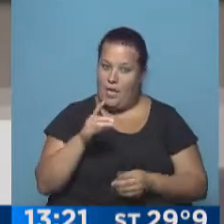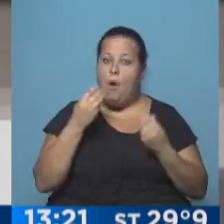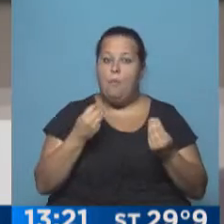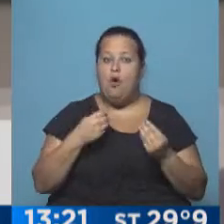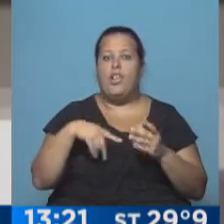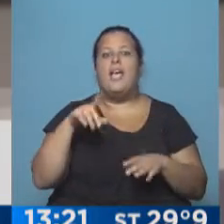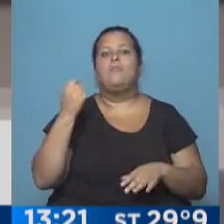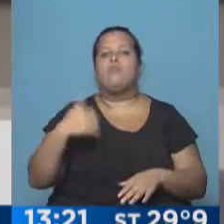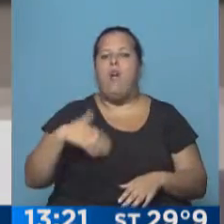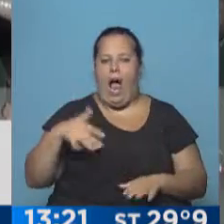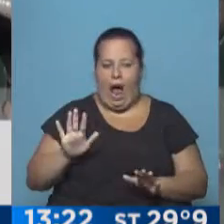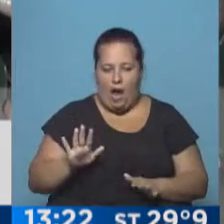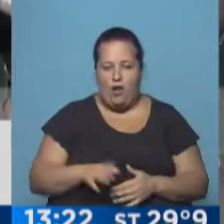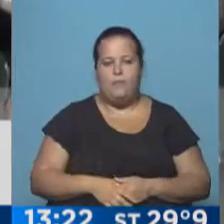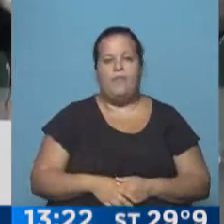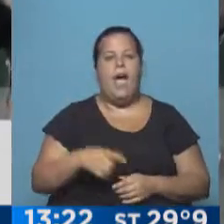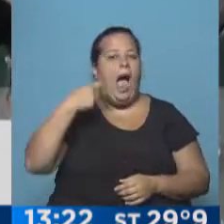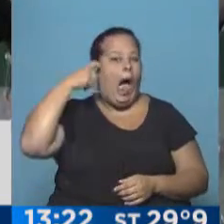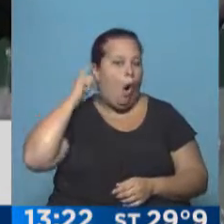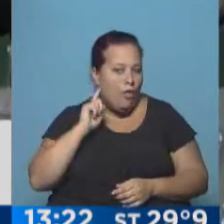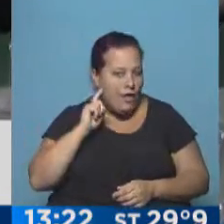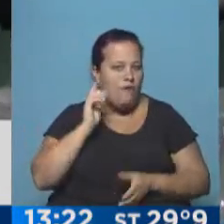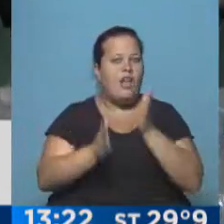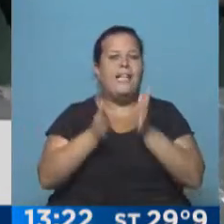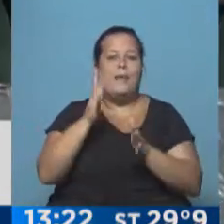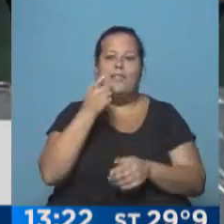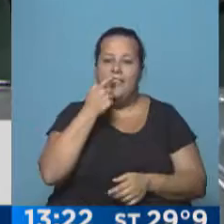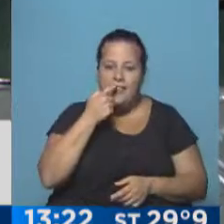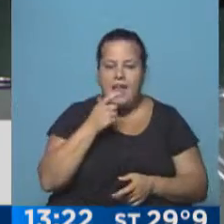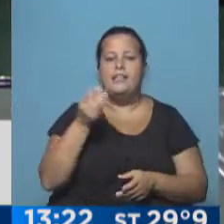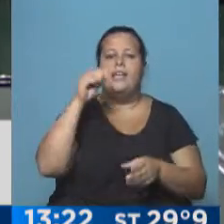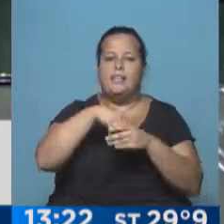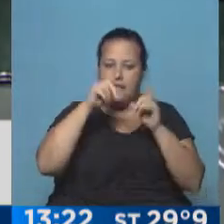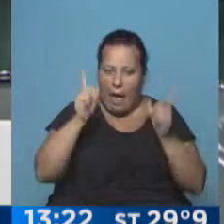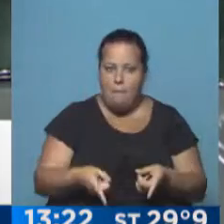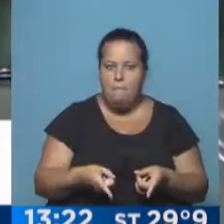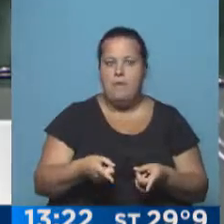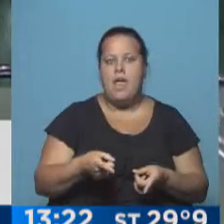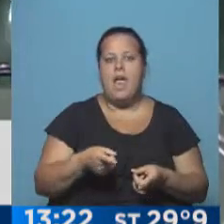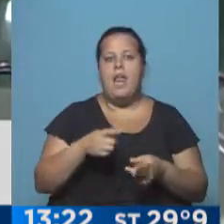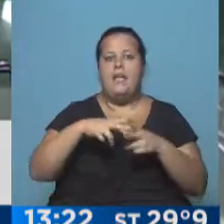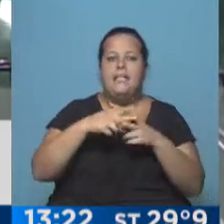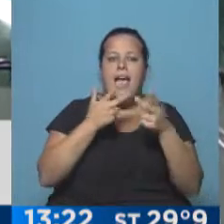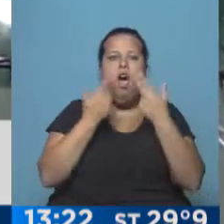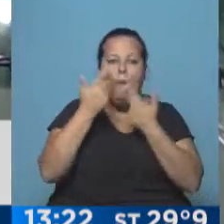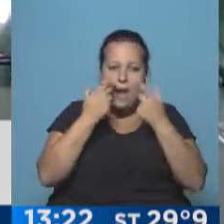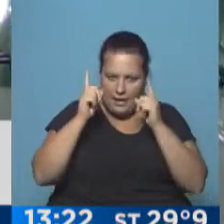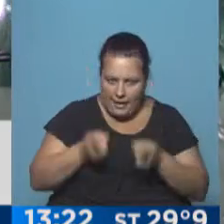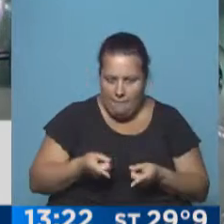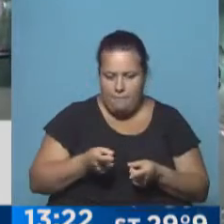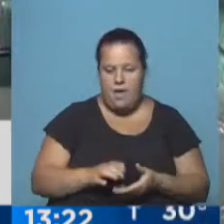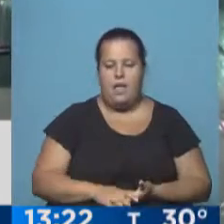suelen ser cosas costosas. Claro. Audífonos, tratamientos odontológicos incluyendo técnicas quirúrgicas.